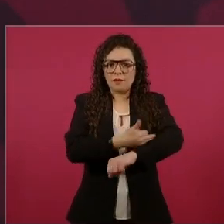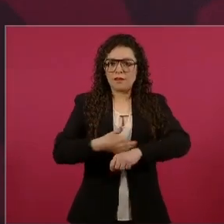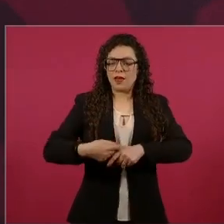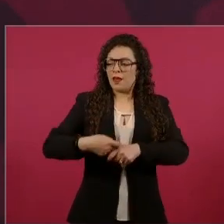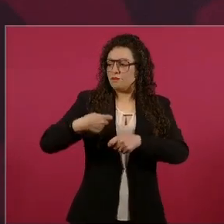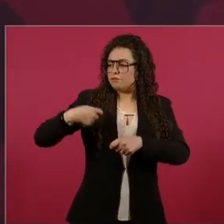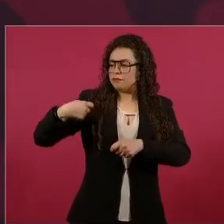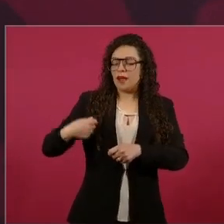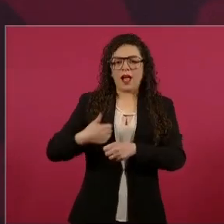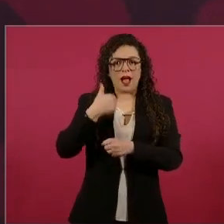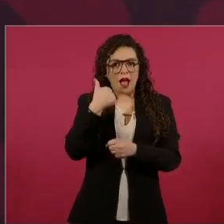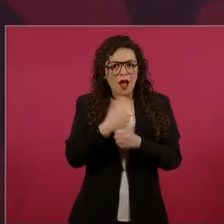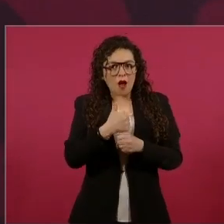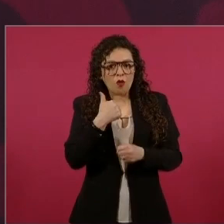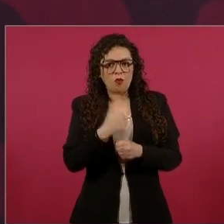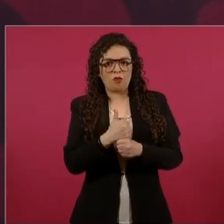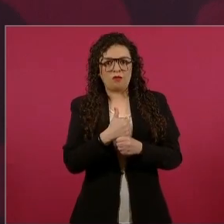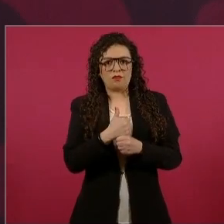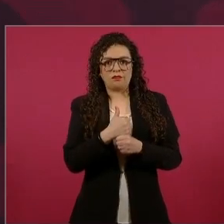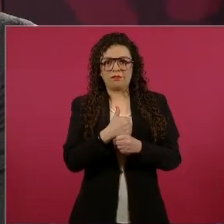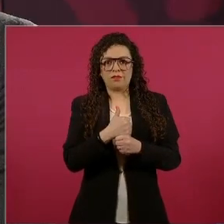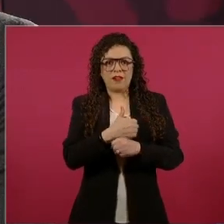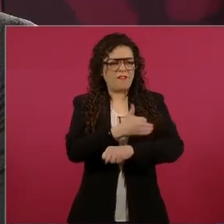se practica en los pueblos,